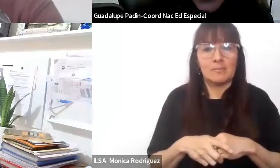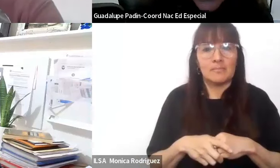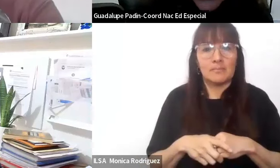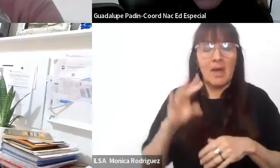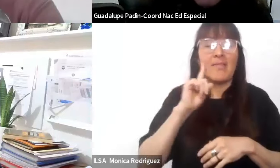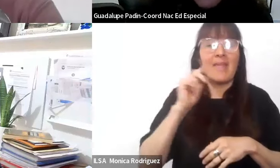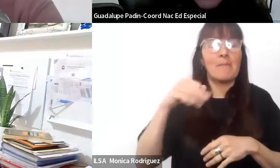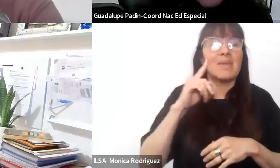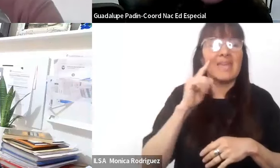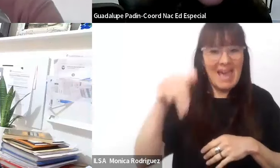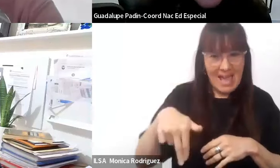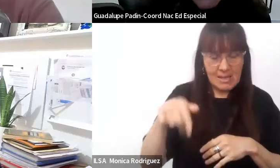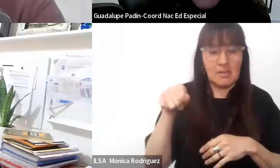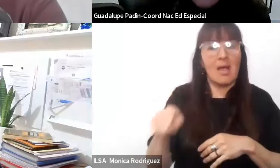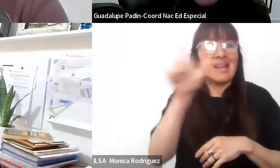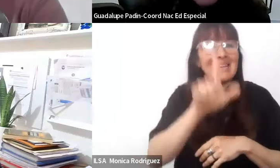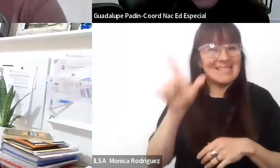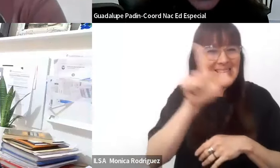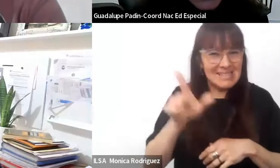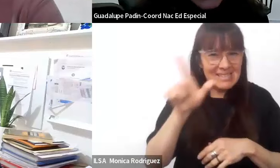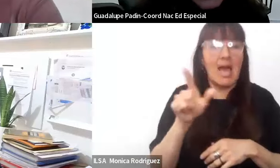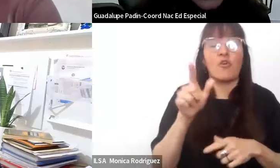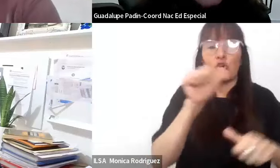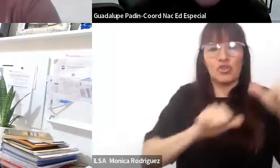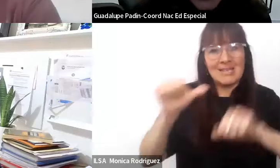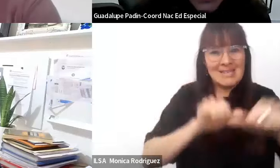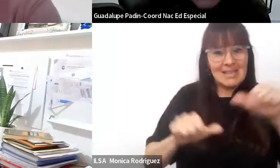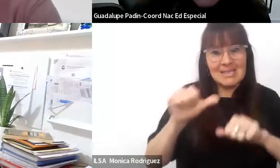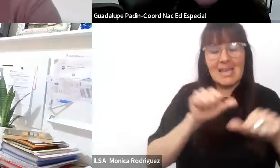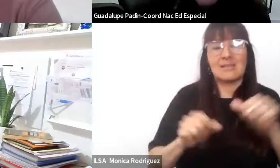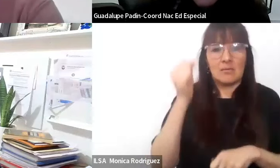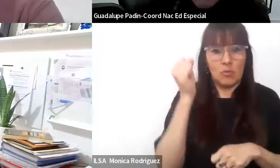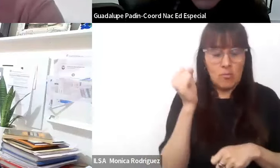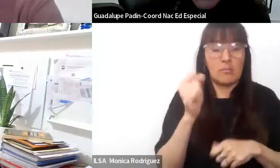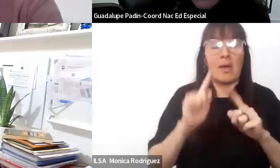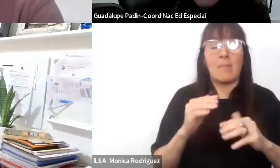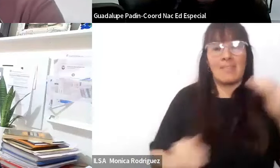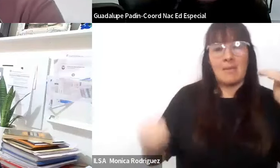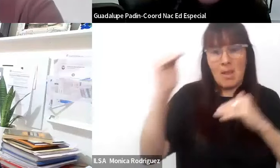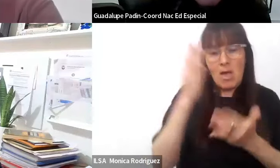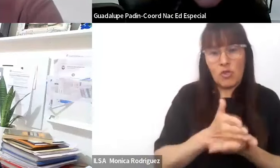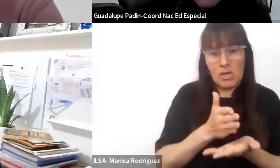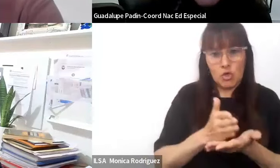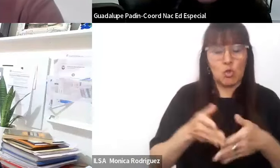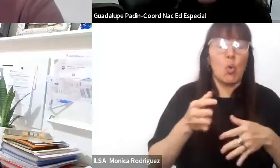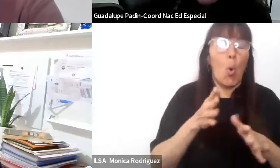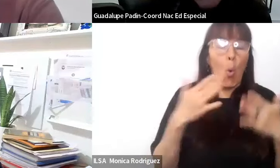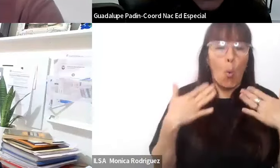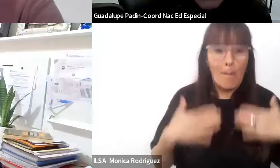Damián Mantobano, él es licenciado en Ciencias de la Educación, diplomado en Derechos Humanos y Salud Mental,